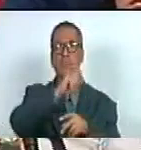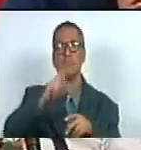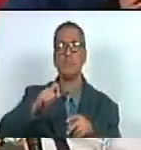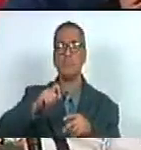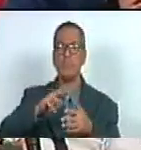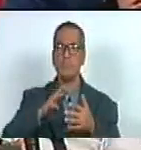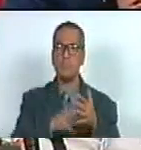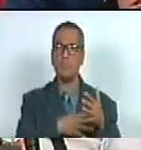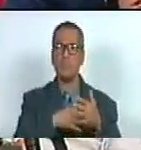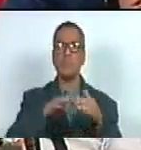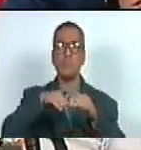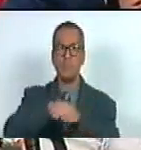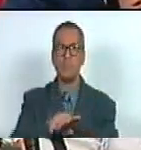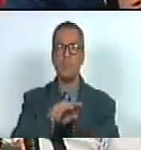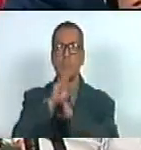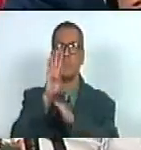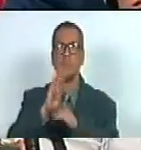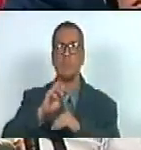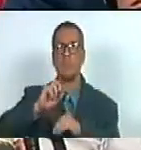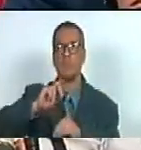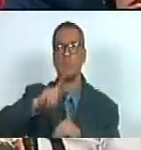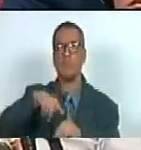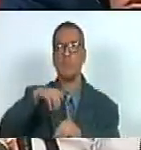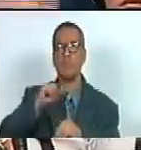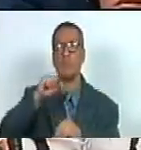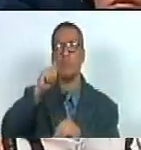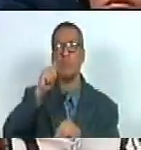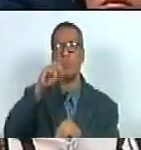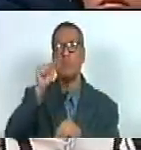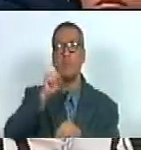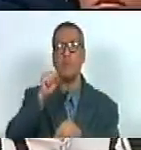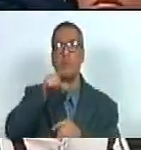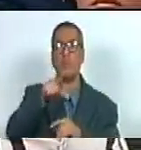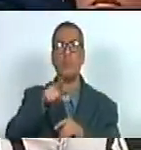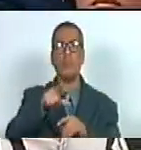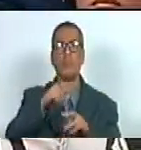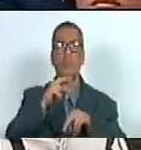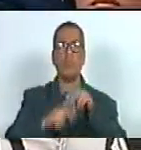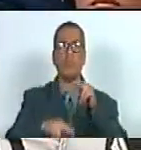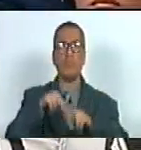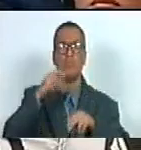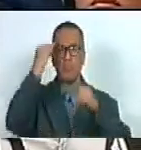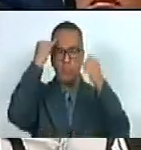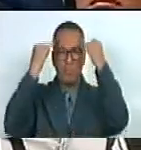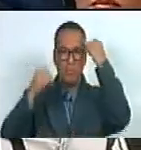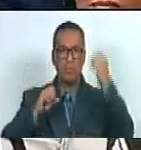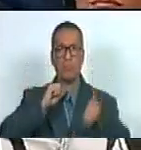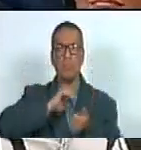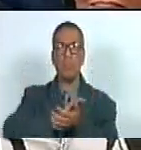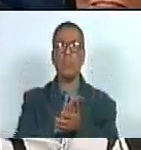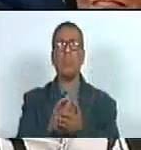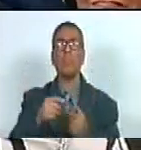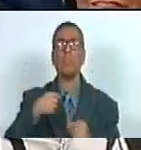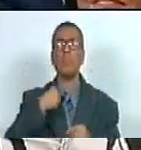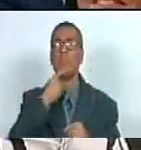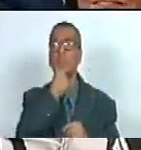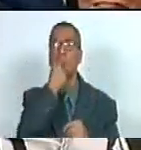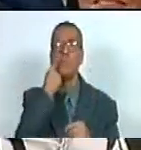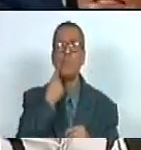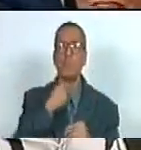pies que mal dicen las patas porque hay una legión de creadores y artistas de boca y pie